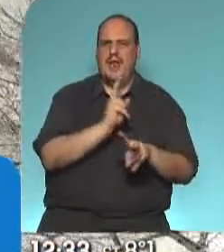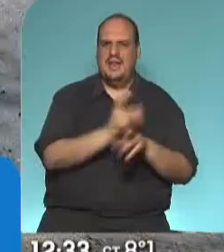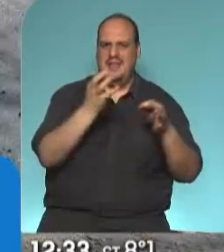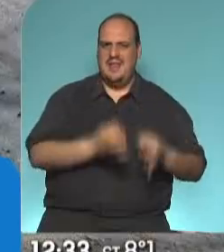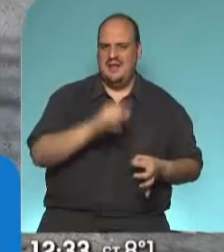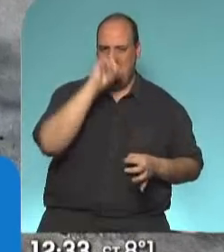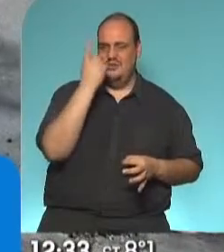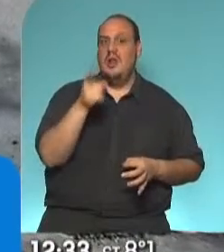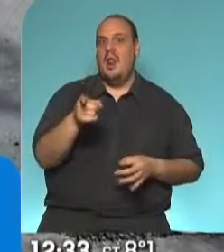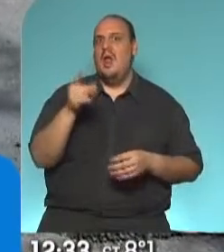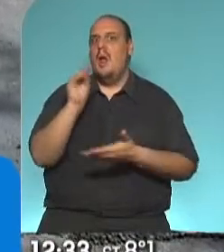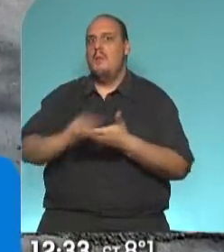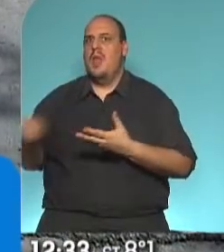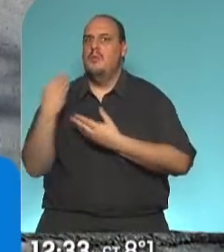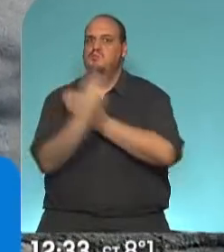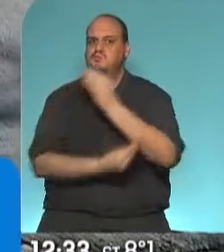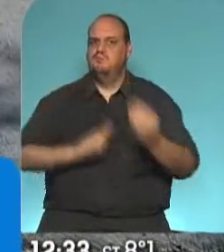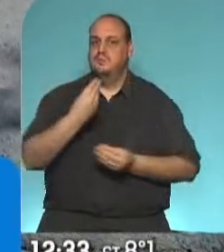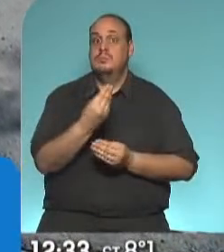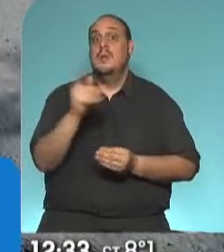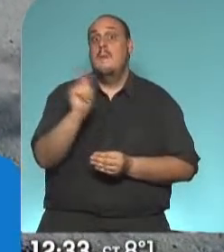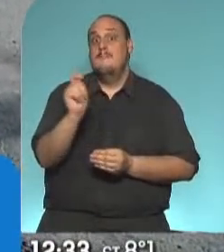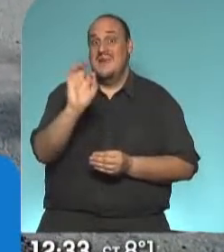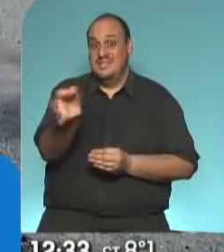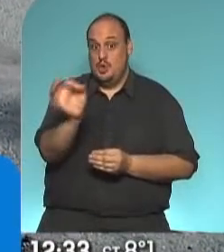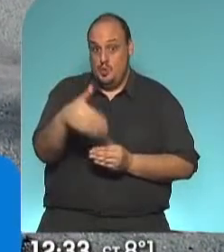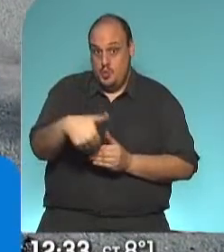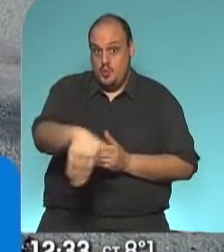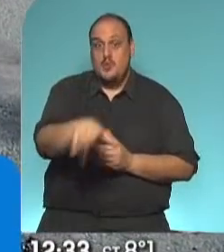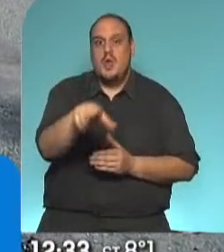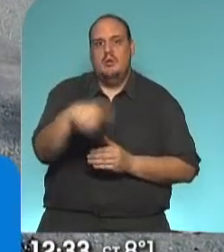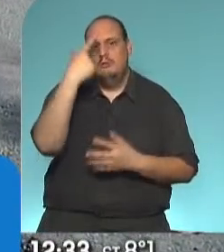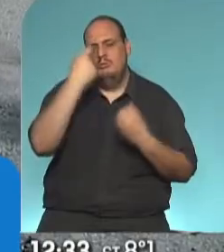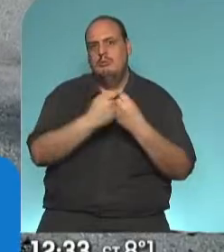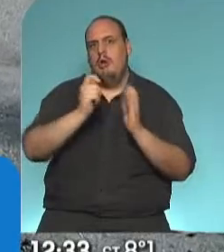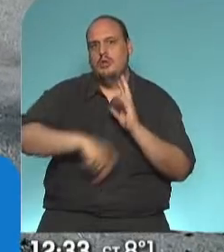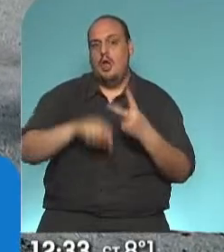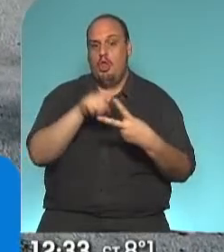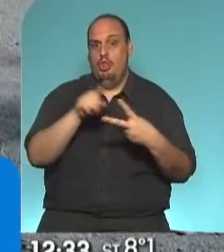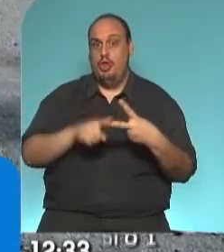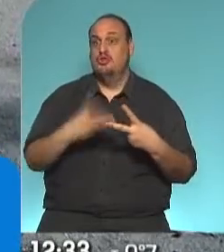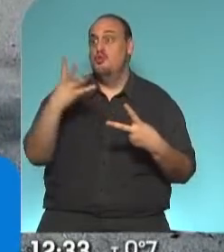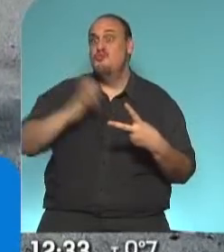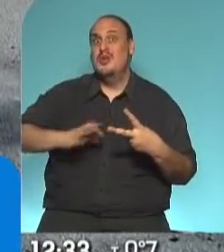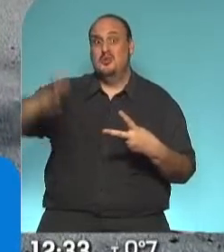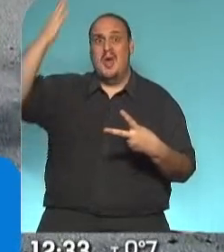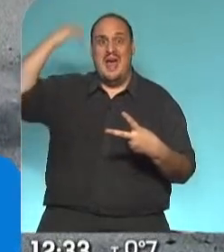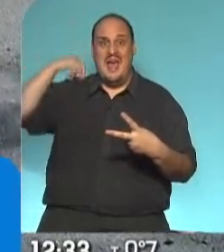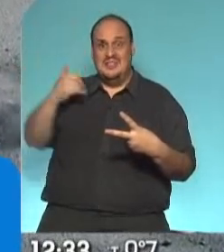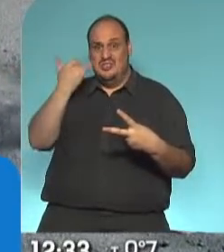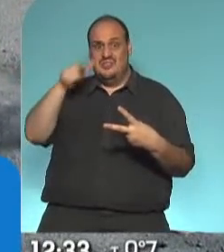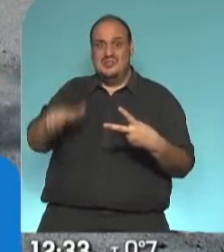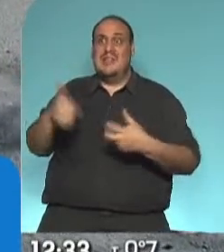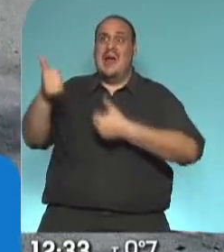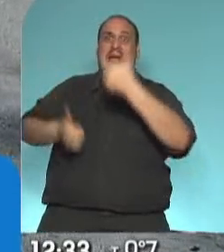recurso humano, proyectada ya para el mes de octubre, comenzar también con dos contratos que hace más de cuatro años que estaban